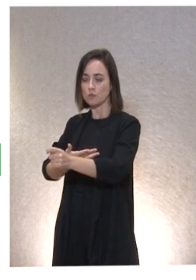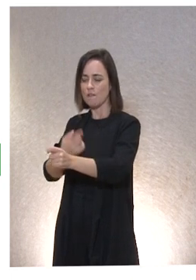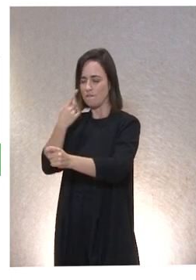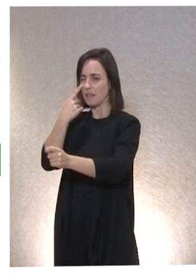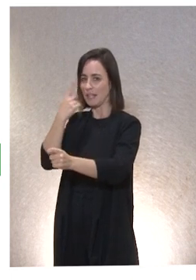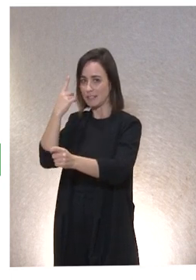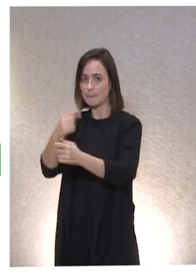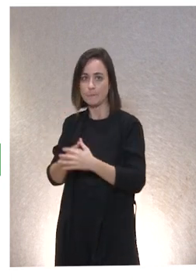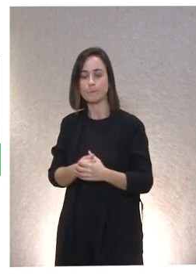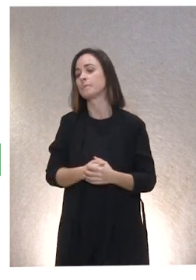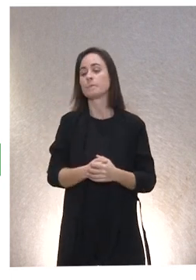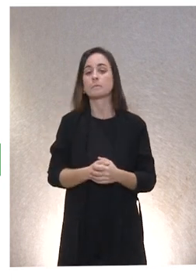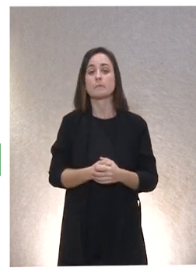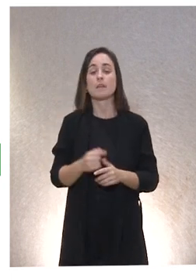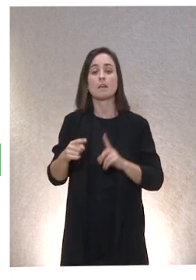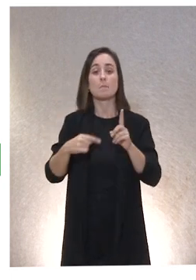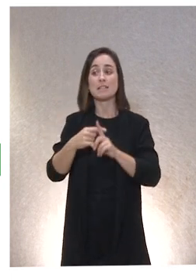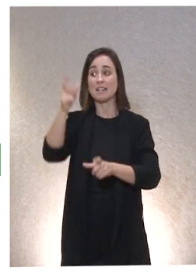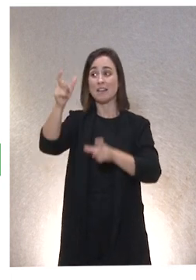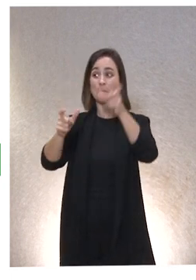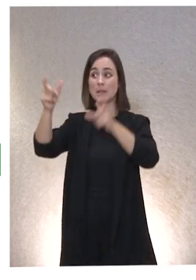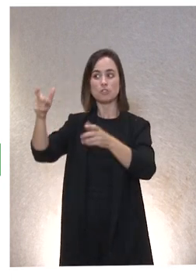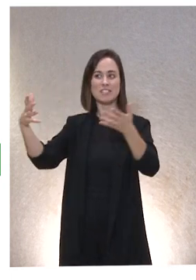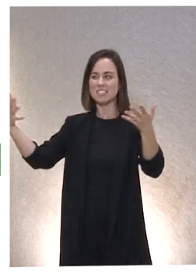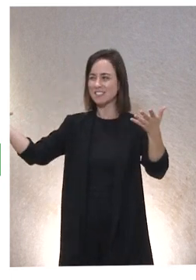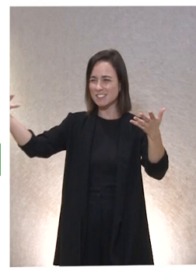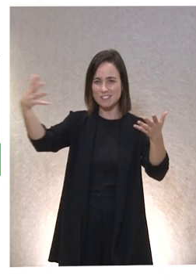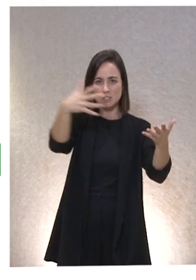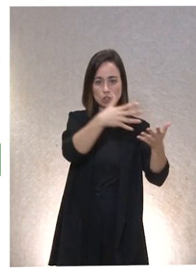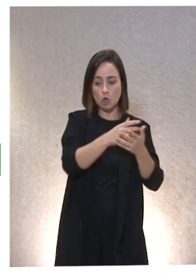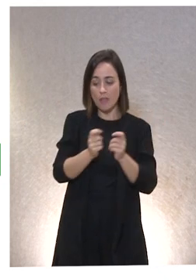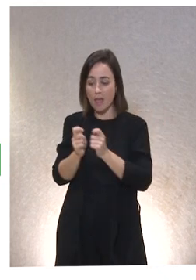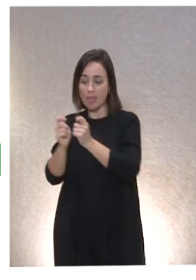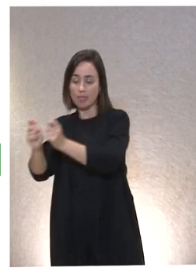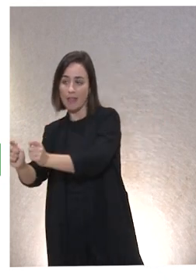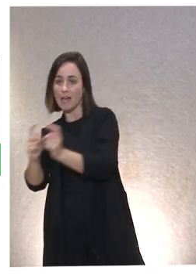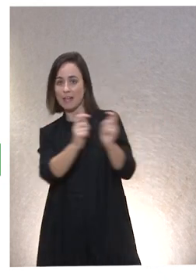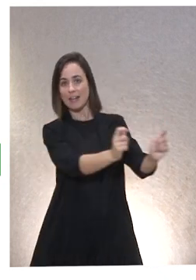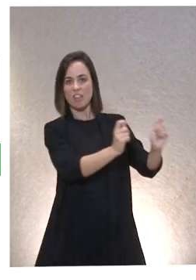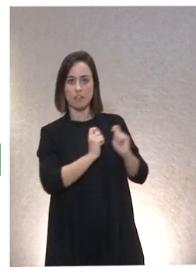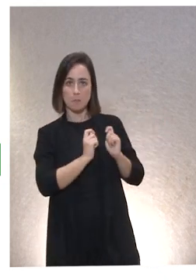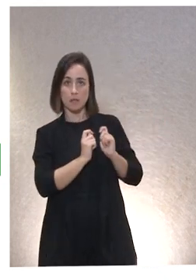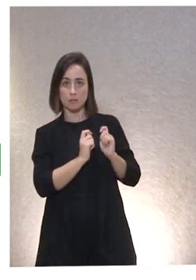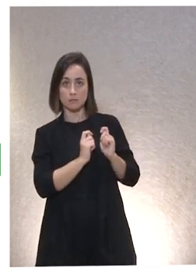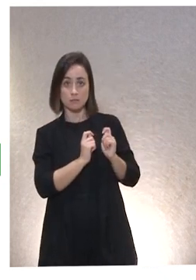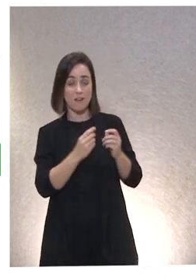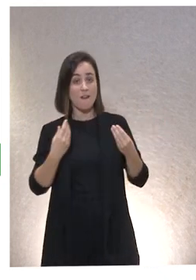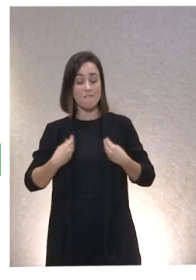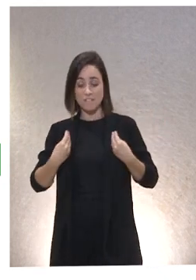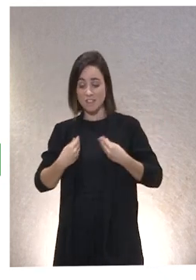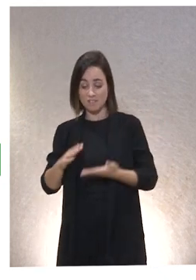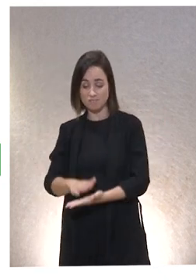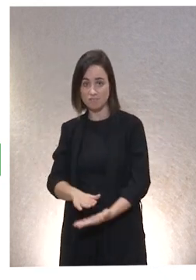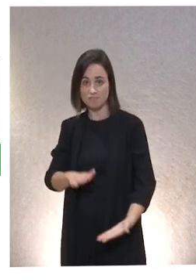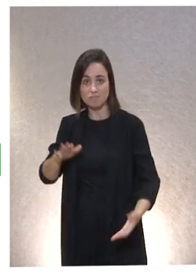Y, en cualquier caso, todas las personas damos y recibimos. Y, en eso, se juega gran parte de nuestra vida realizada,